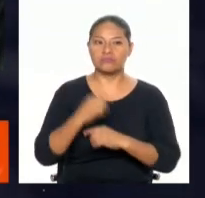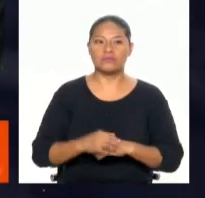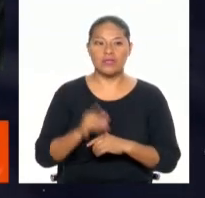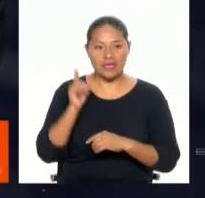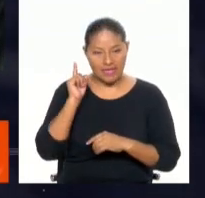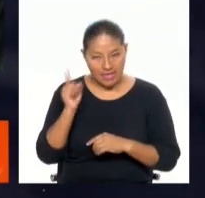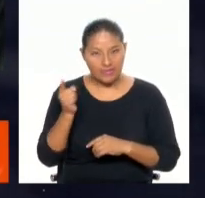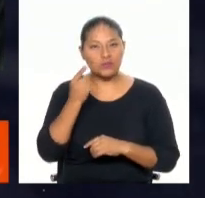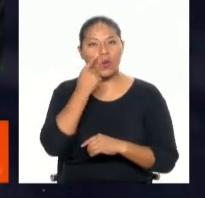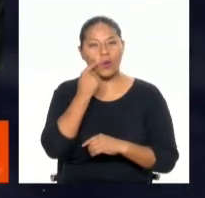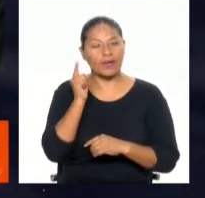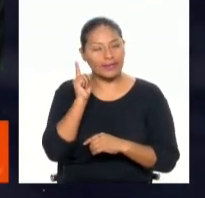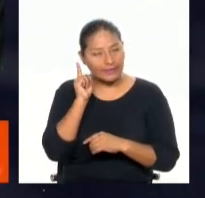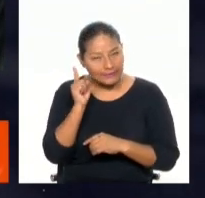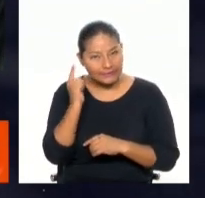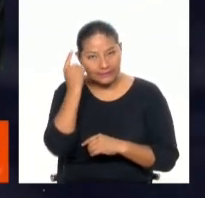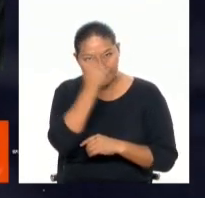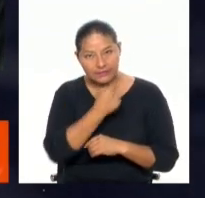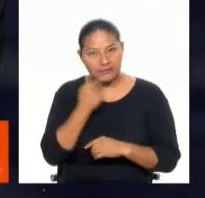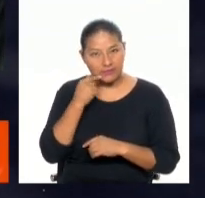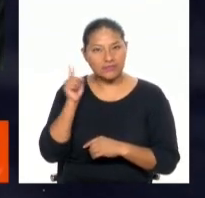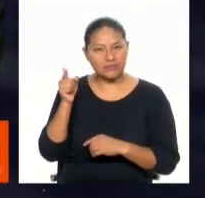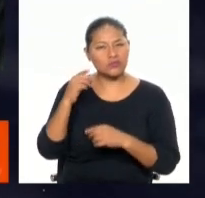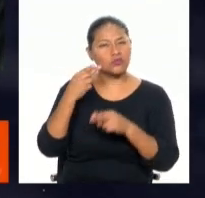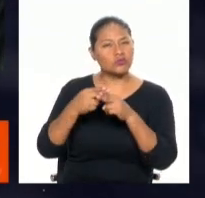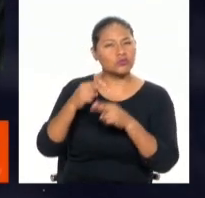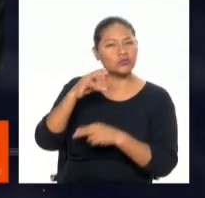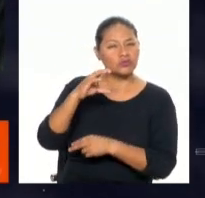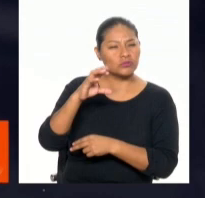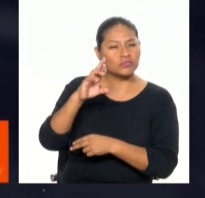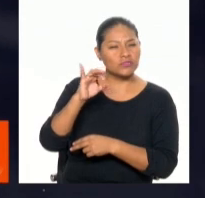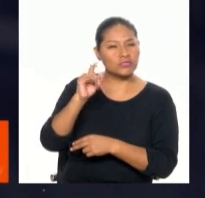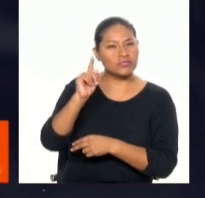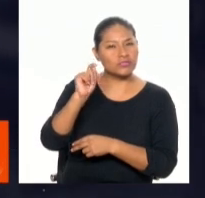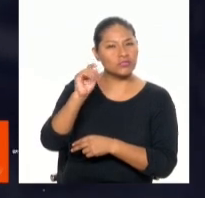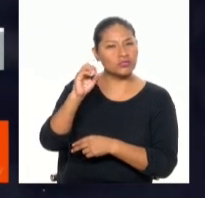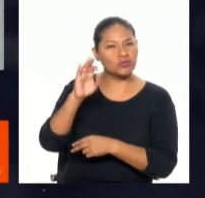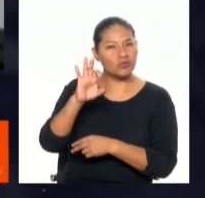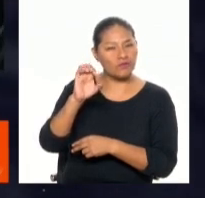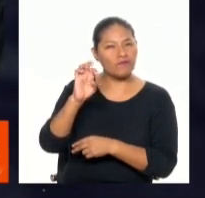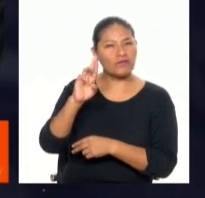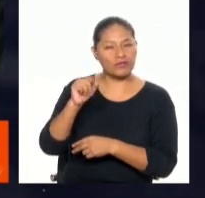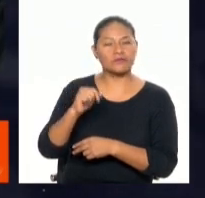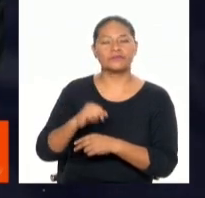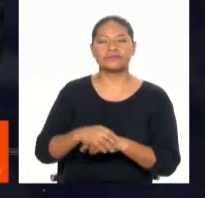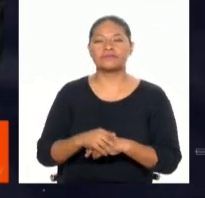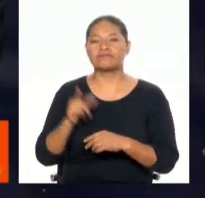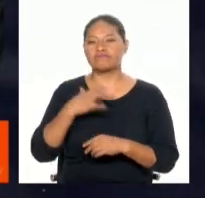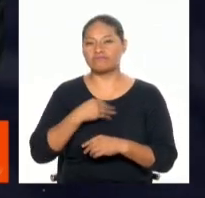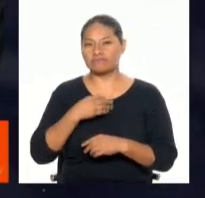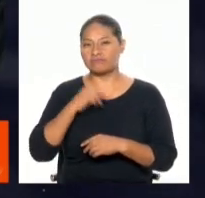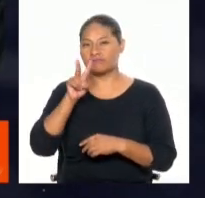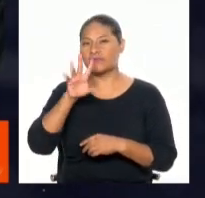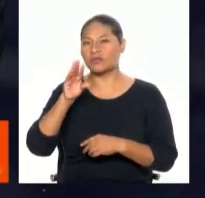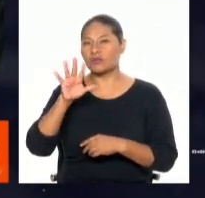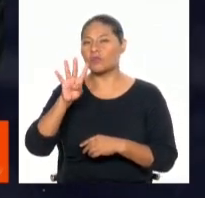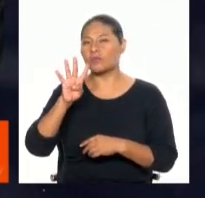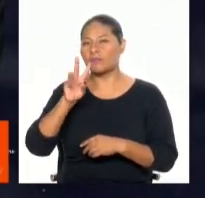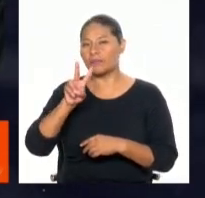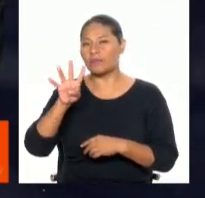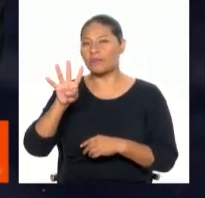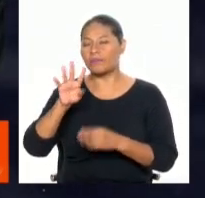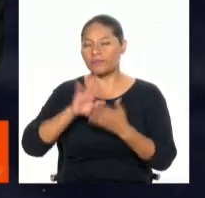Este es el hombre entonces que... Christopher, ¿no? Estamos hablando de Christopher. Christopher González. 24 años, muy bien.